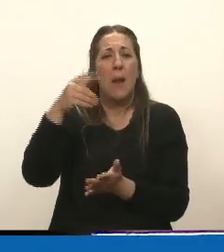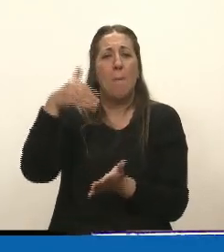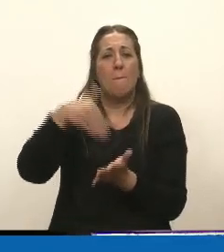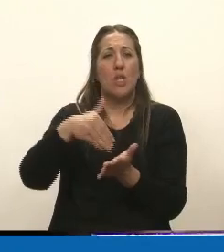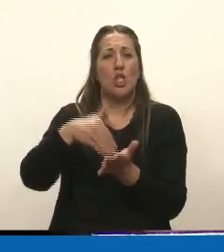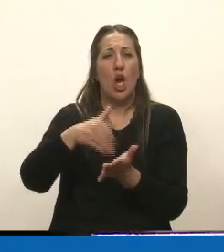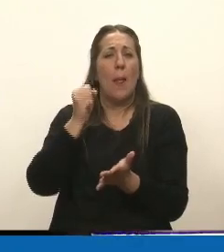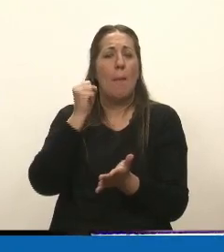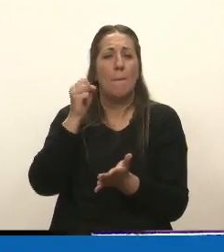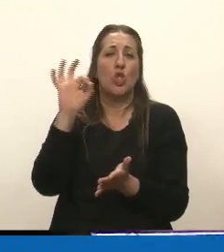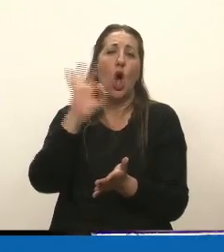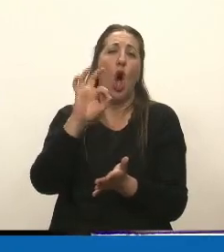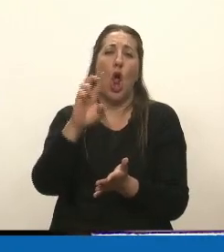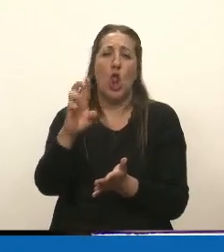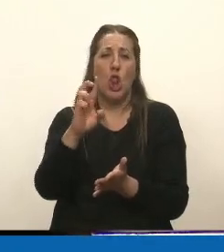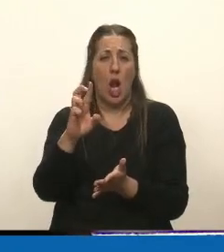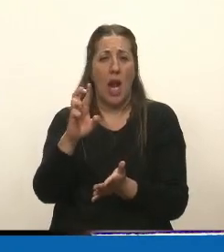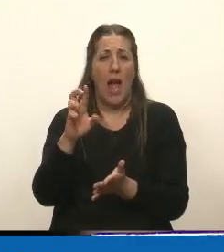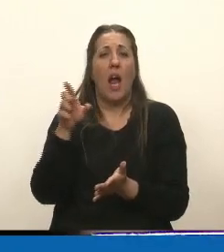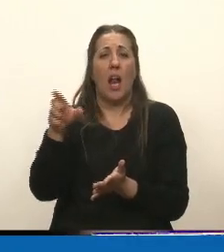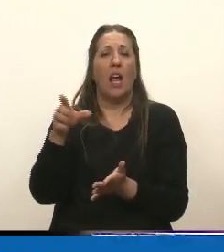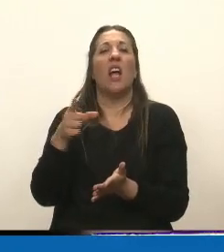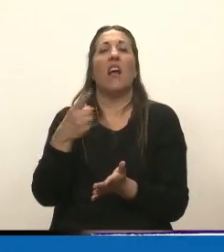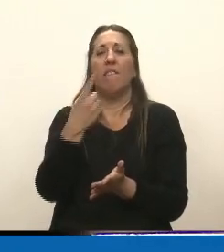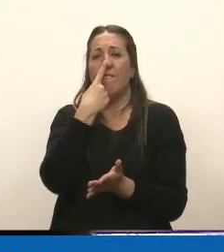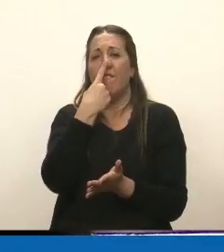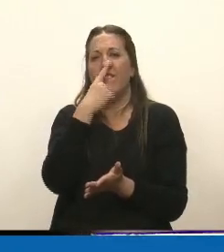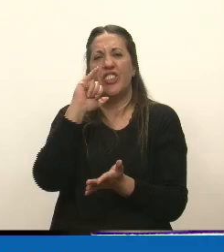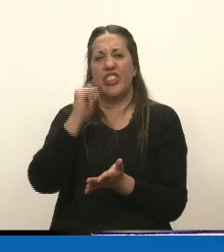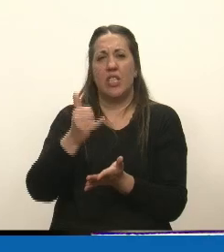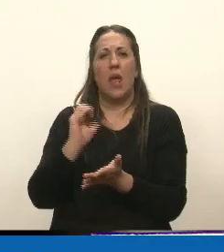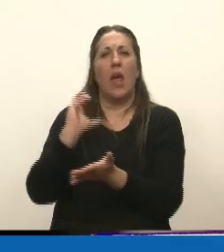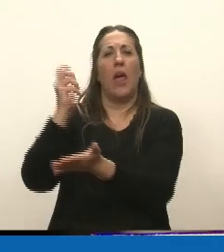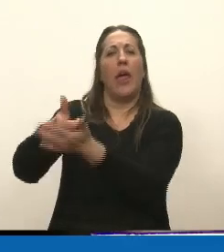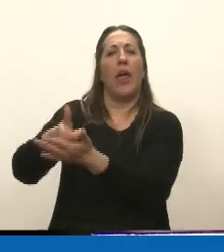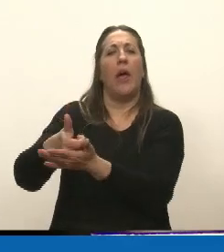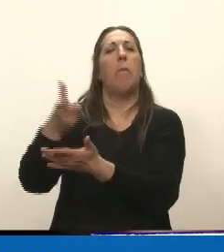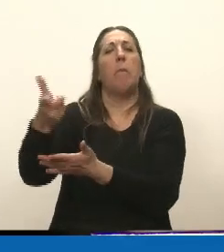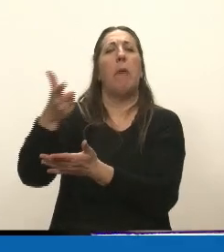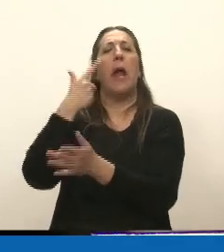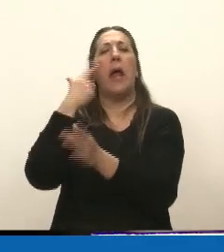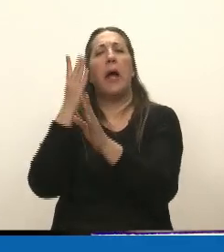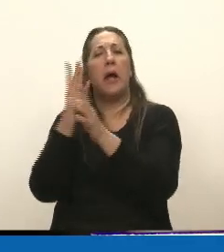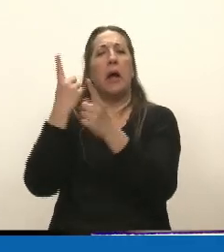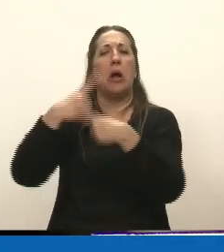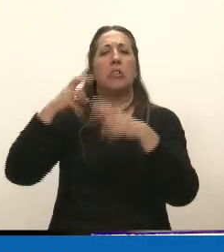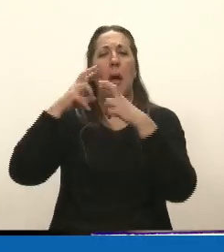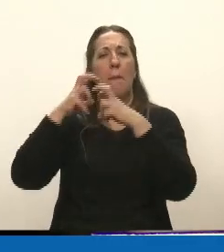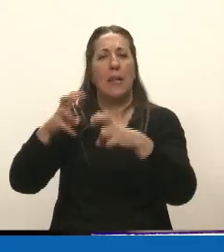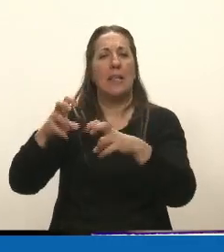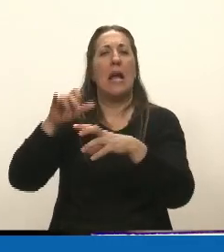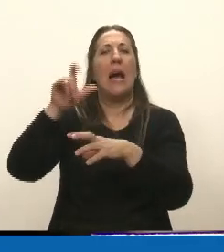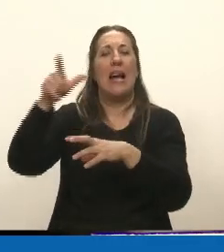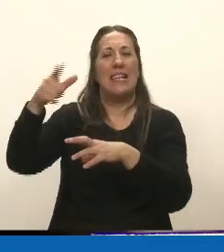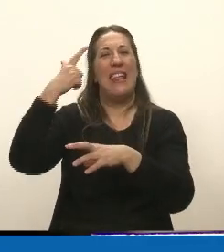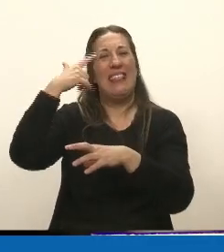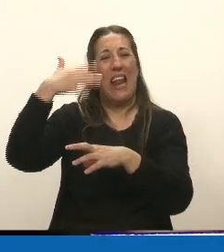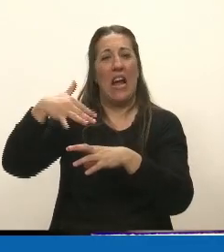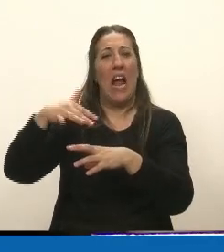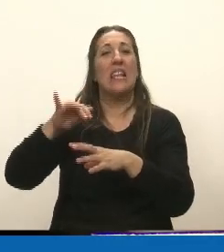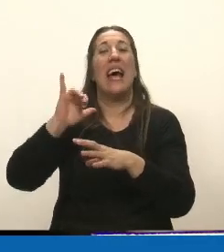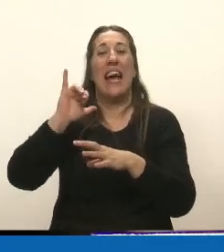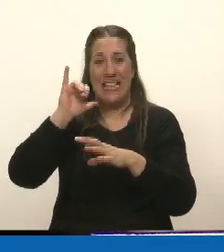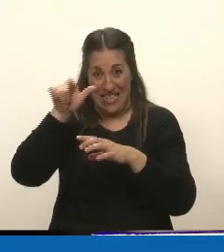pongamos como lo pongamos, destinados a la inteligencia? ¿La inteligencia es importante? Sí, es importante, pero esto es una cuestión de prioridades.